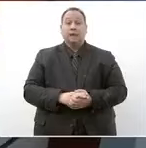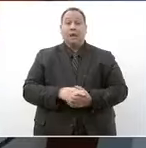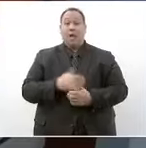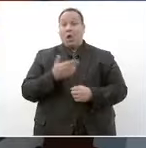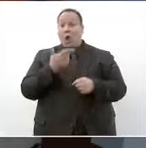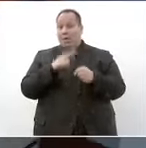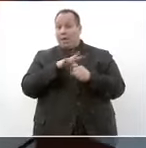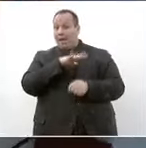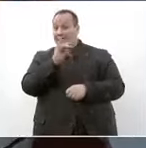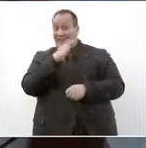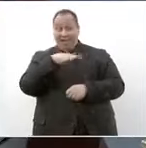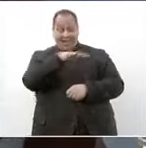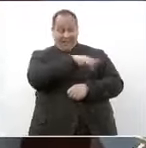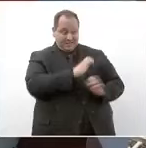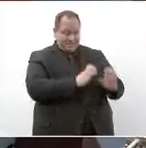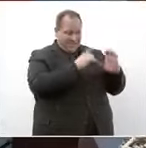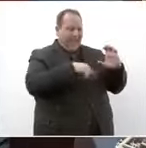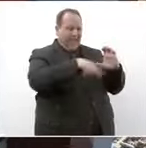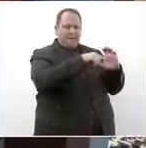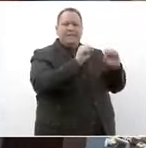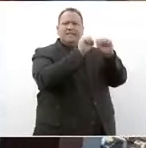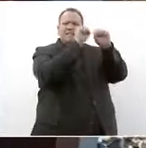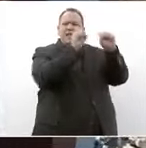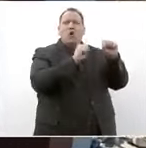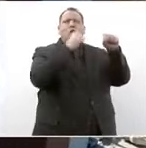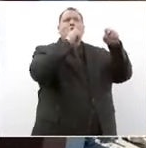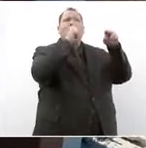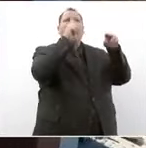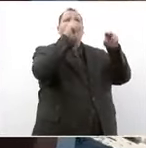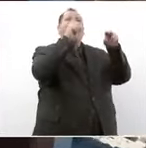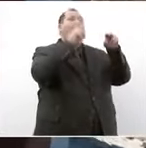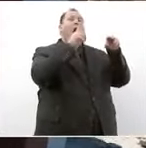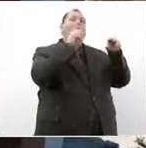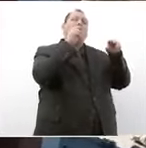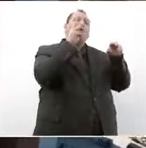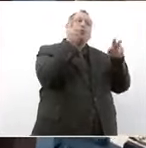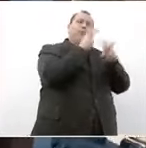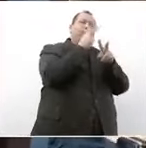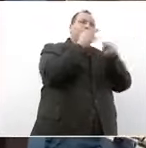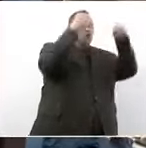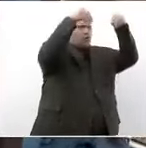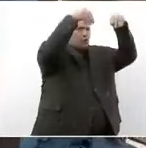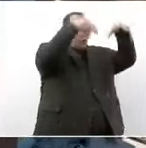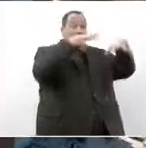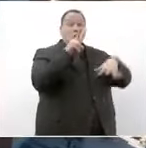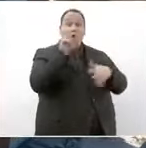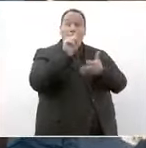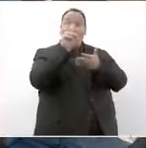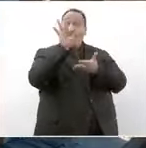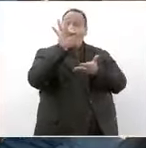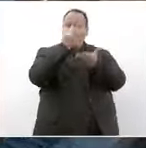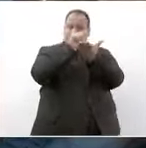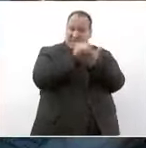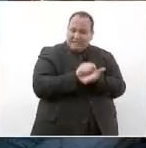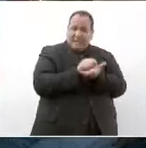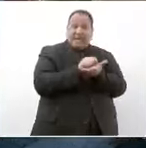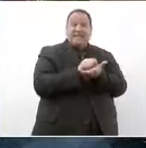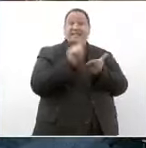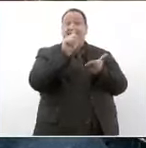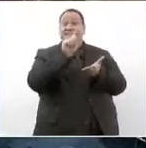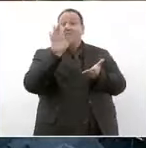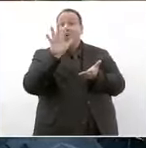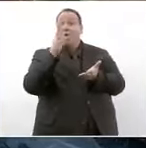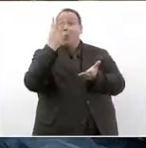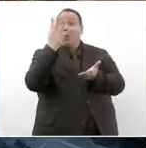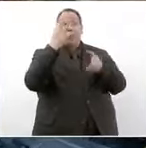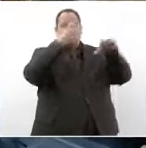para el hospital general tijuana se instaló un sistema de aire acondicionado de 240 toneladas que está distribuido